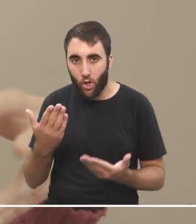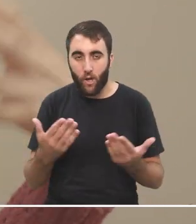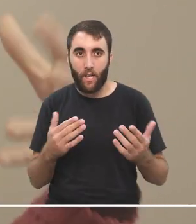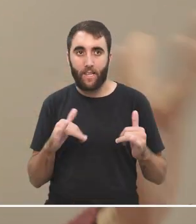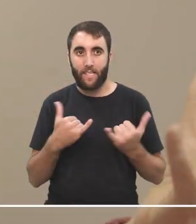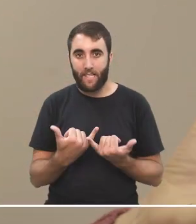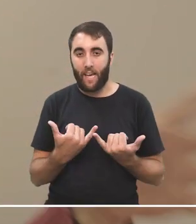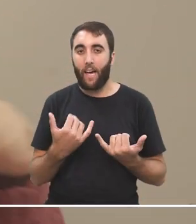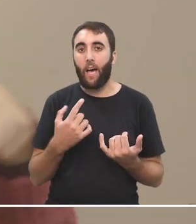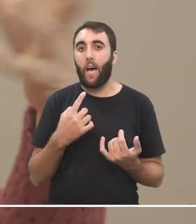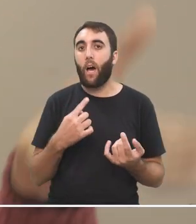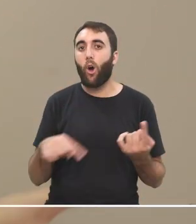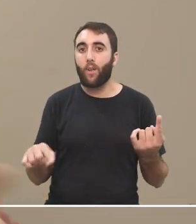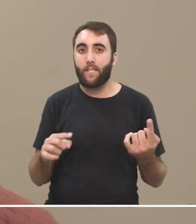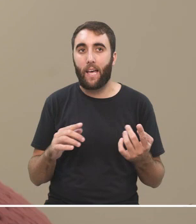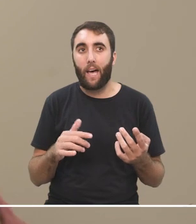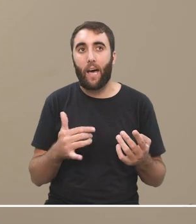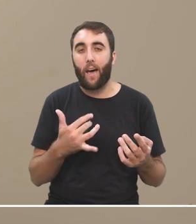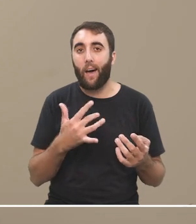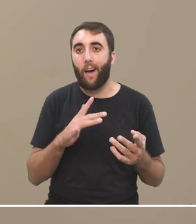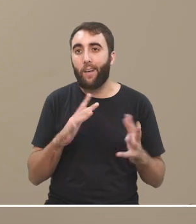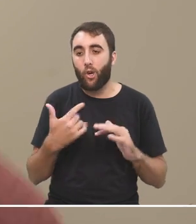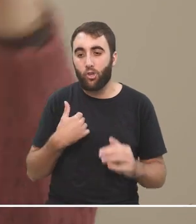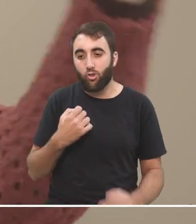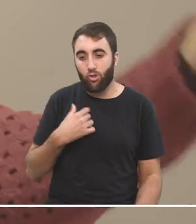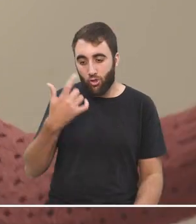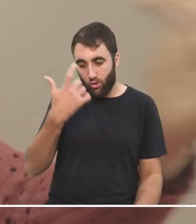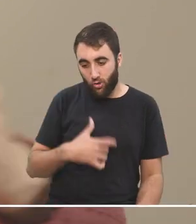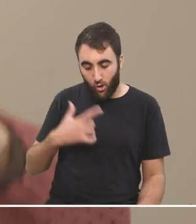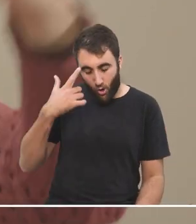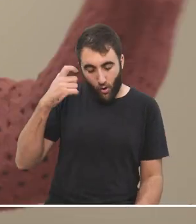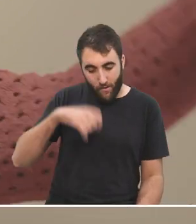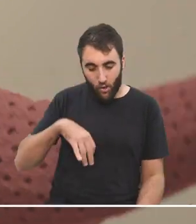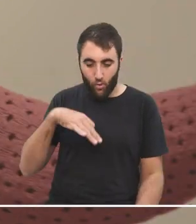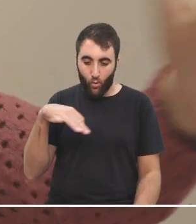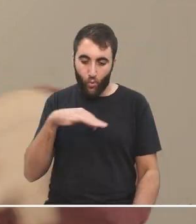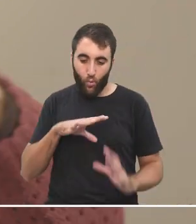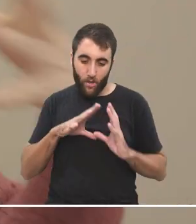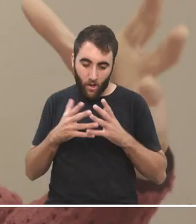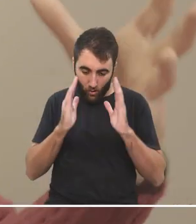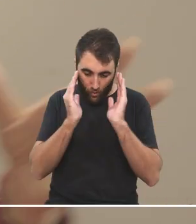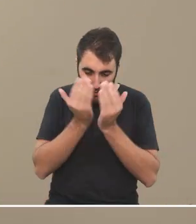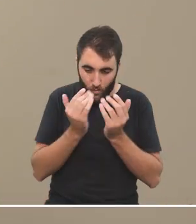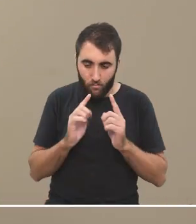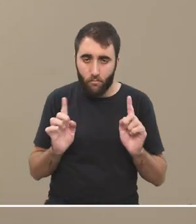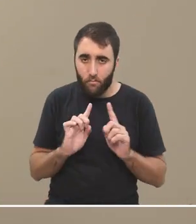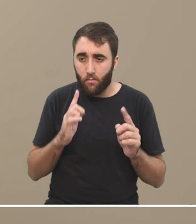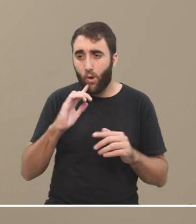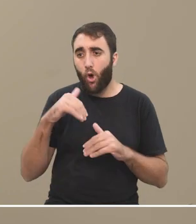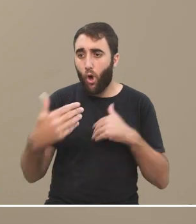otro que realmente es otro que no forma parte de la burbuja mía sino que forma parte del otro lado la grieta o de lo que sea